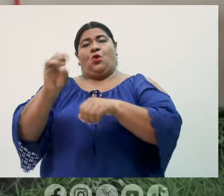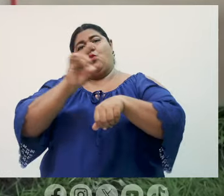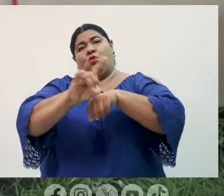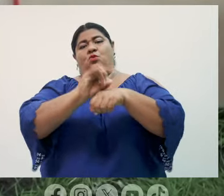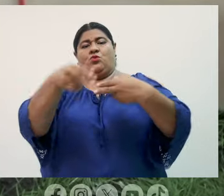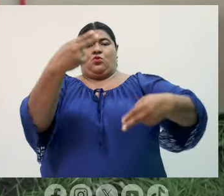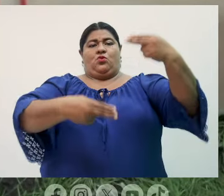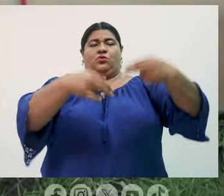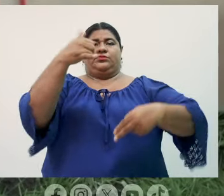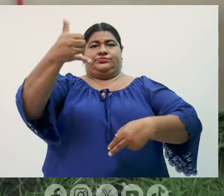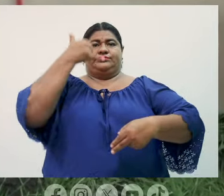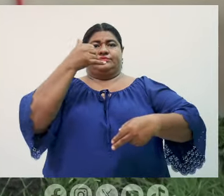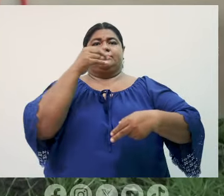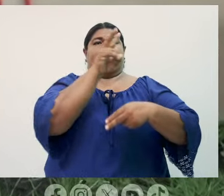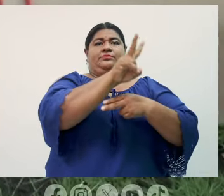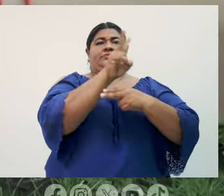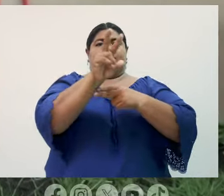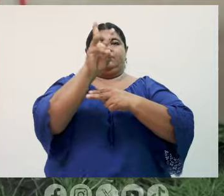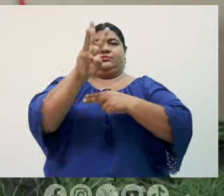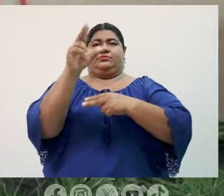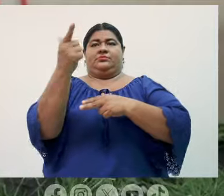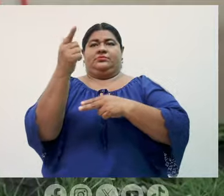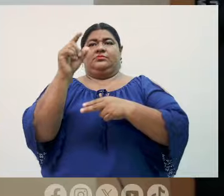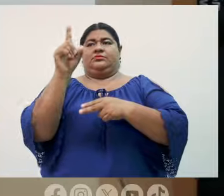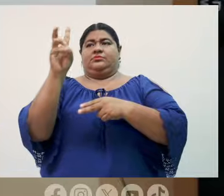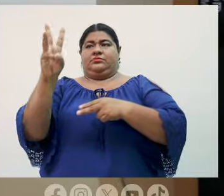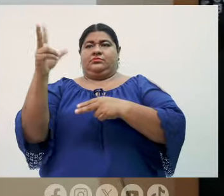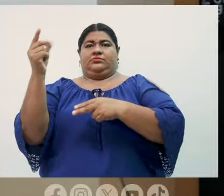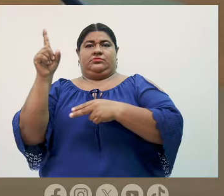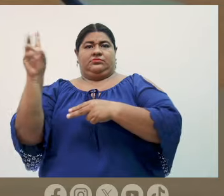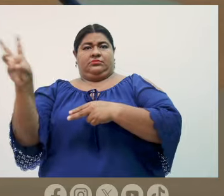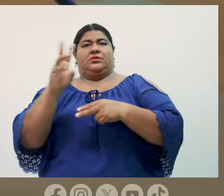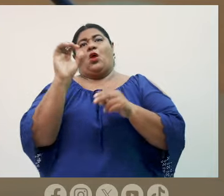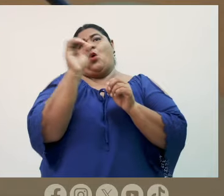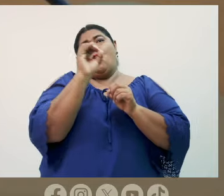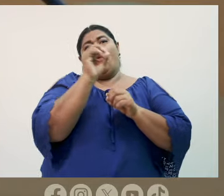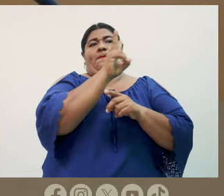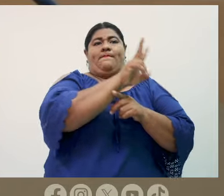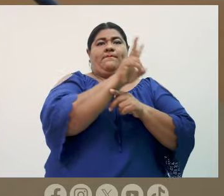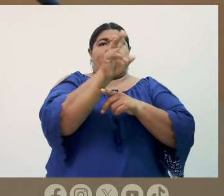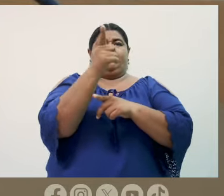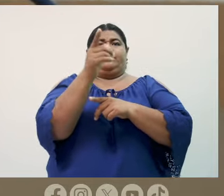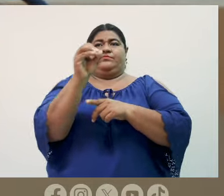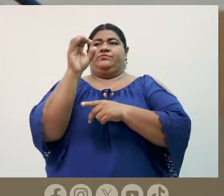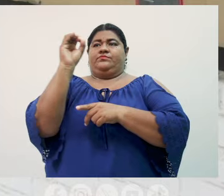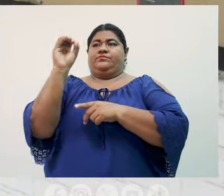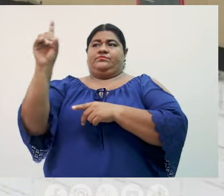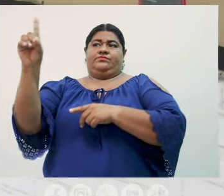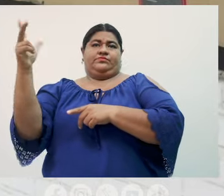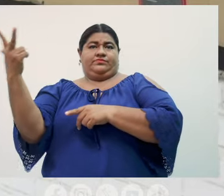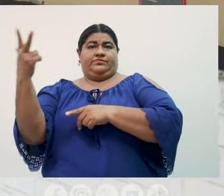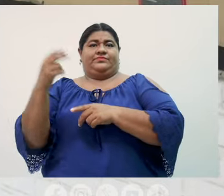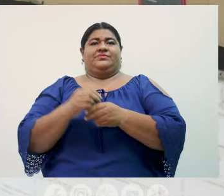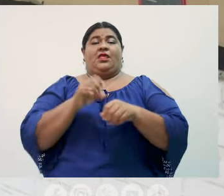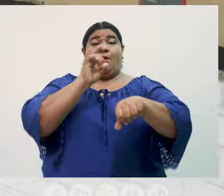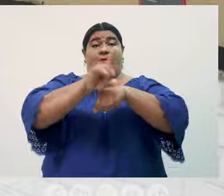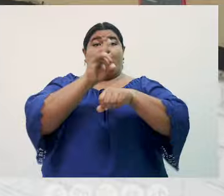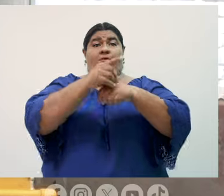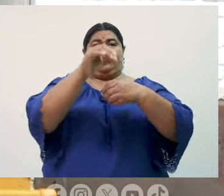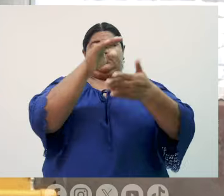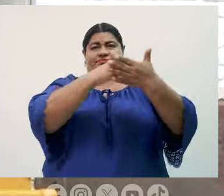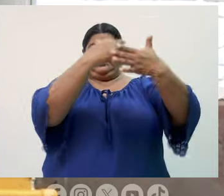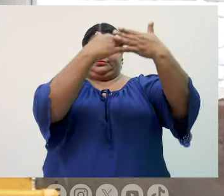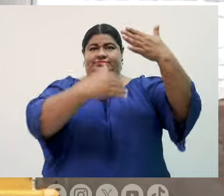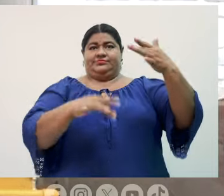2267 3813 o al 2270 0018. Seguí nuestras redes